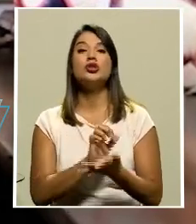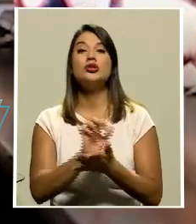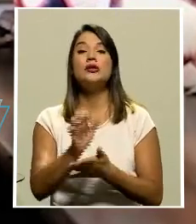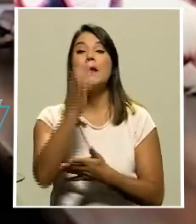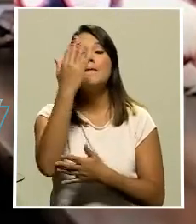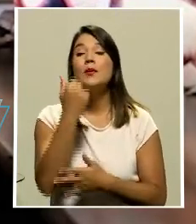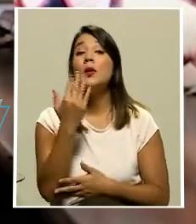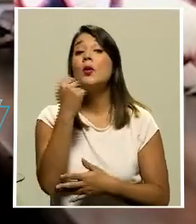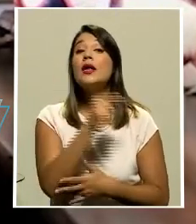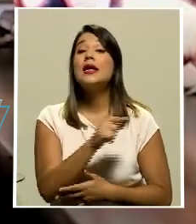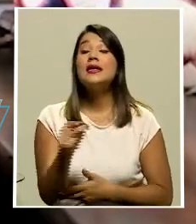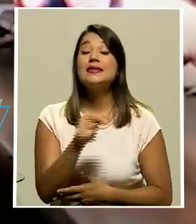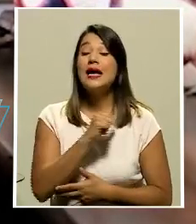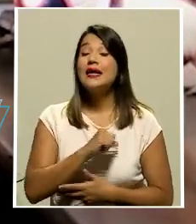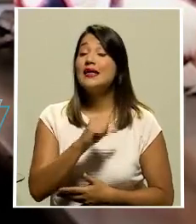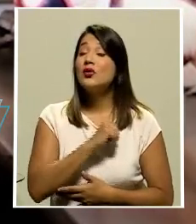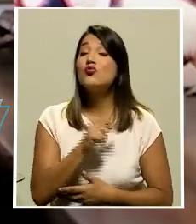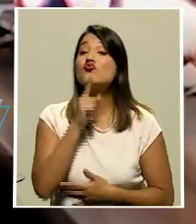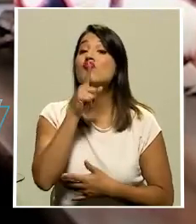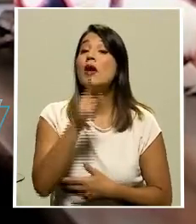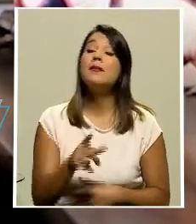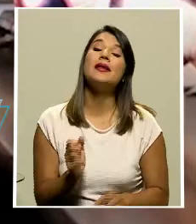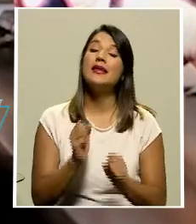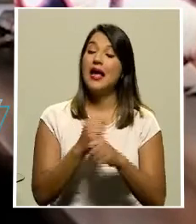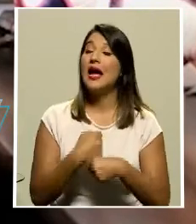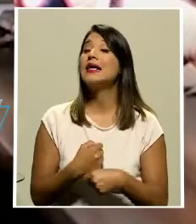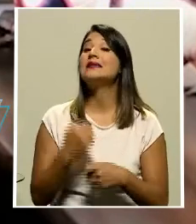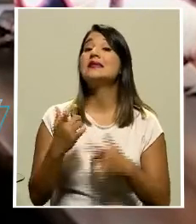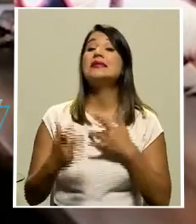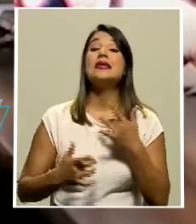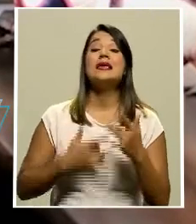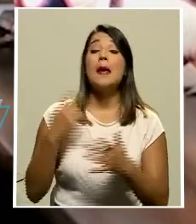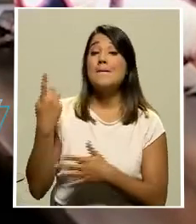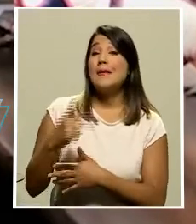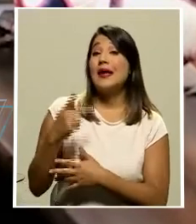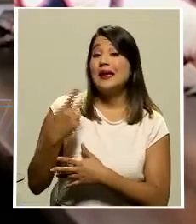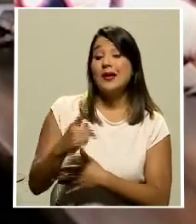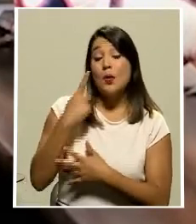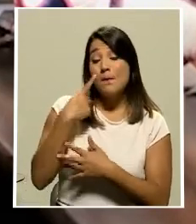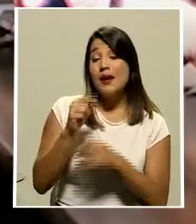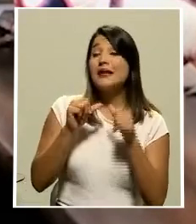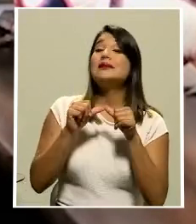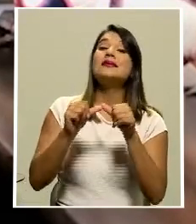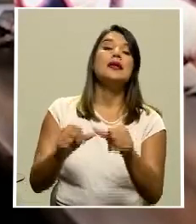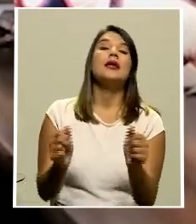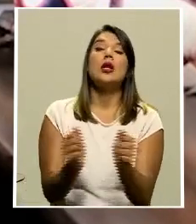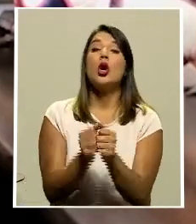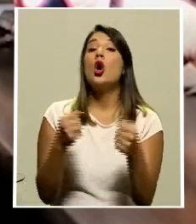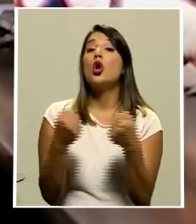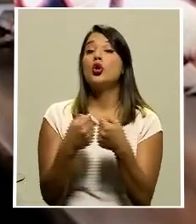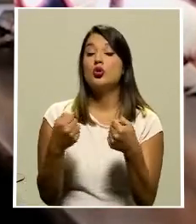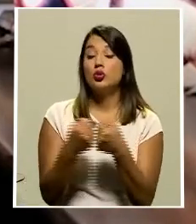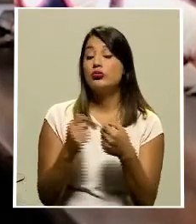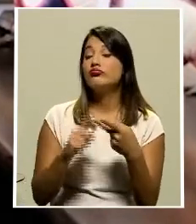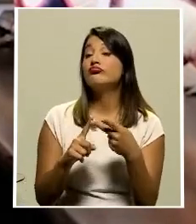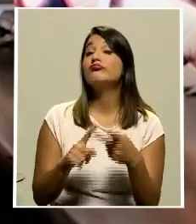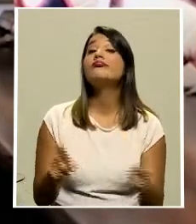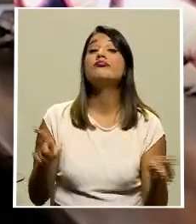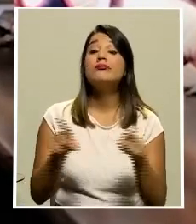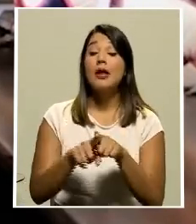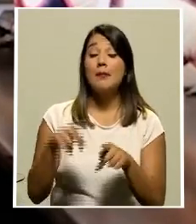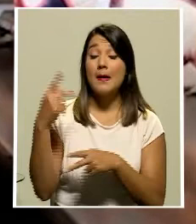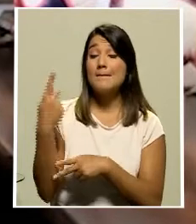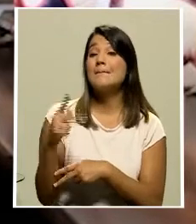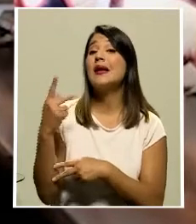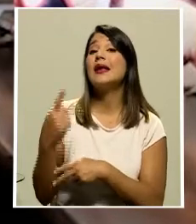que realmente nos ponen en peligro la continuidad del campeonato, nos ponen en peligro la aprobación del